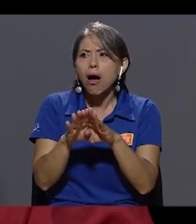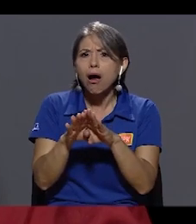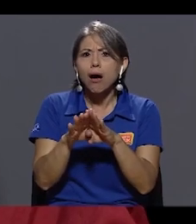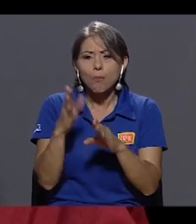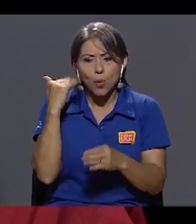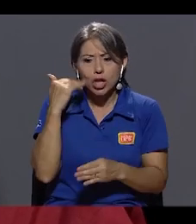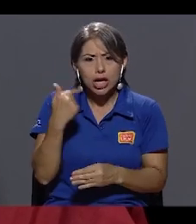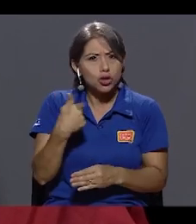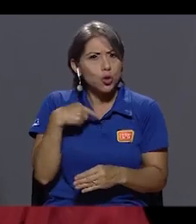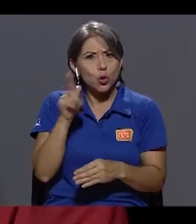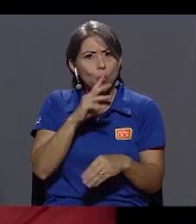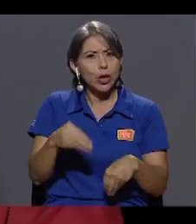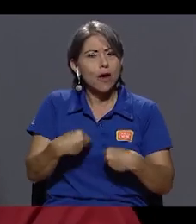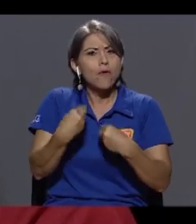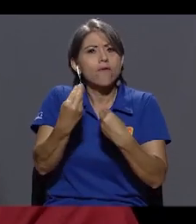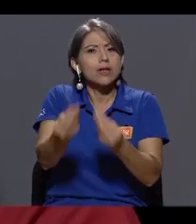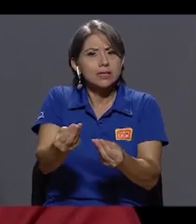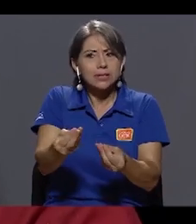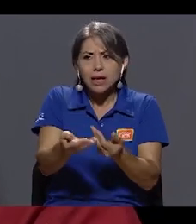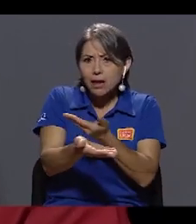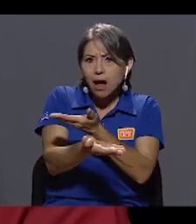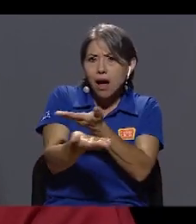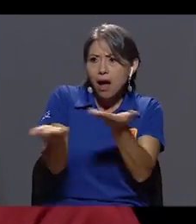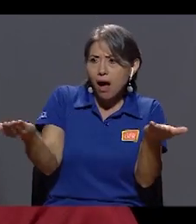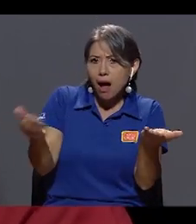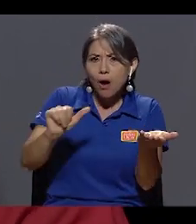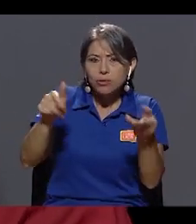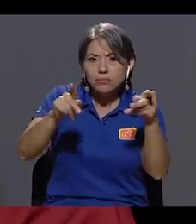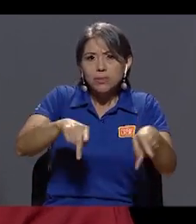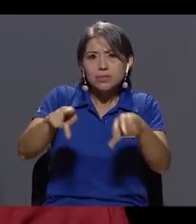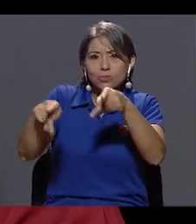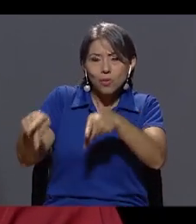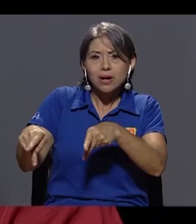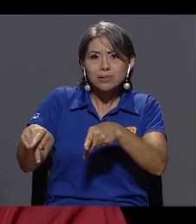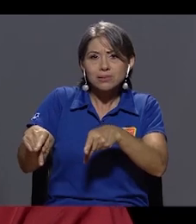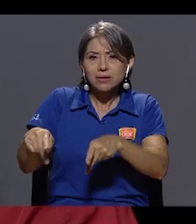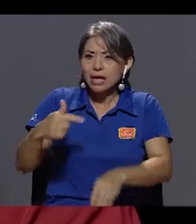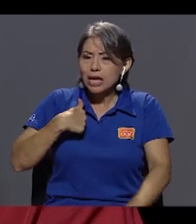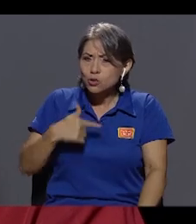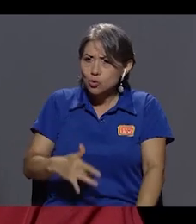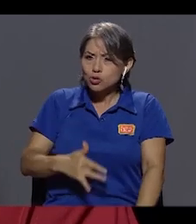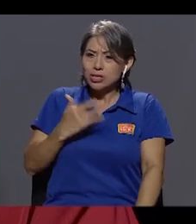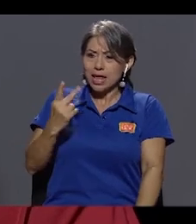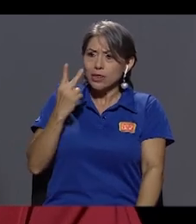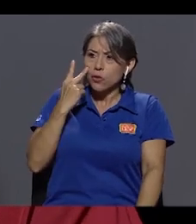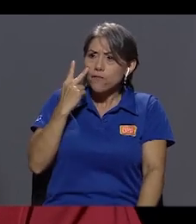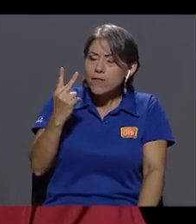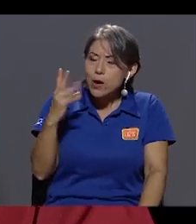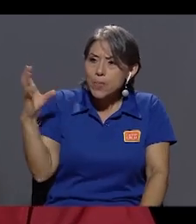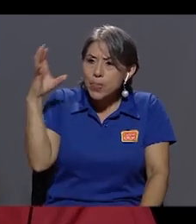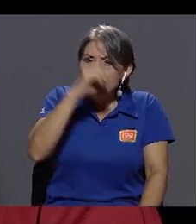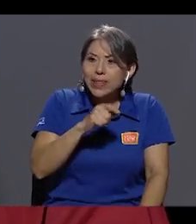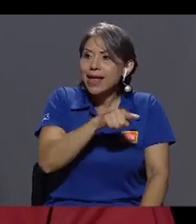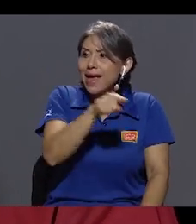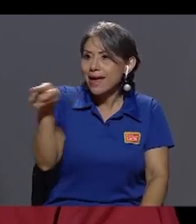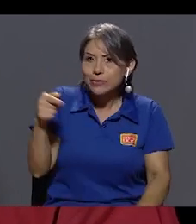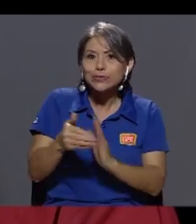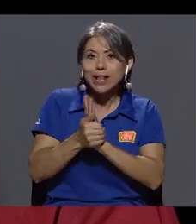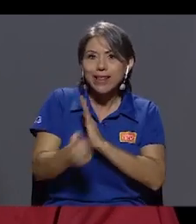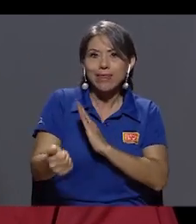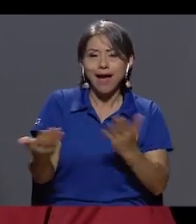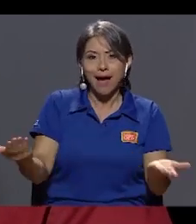de ofrecerle esa herramienta a las demás personas que yo siento y veo y palpo de que tienen talento?